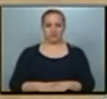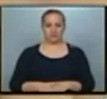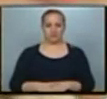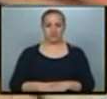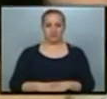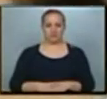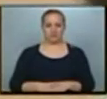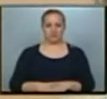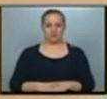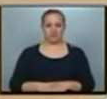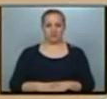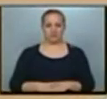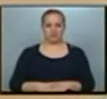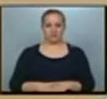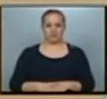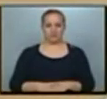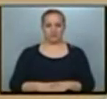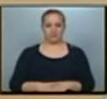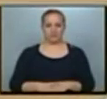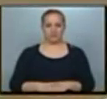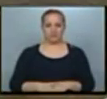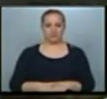yo quiero vivir.